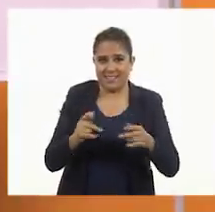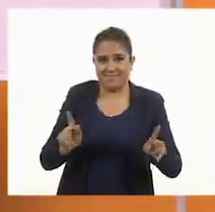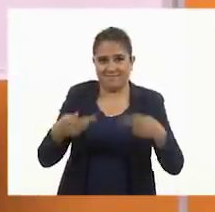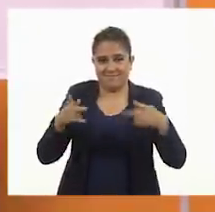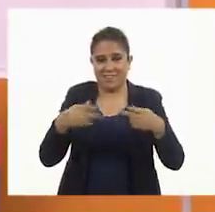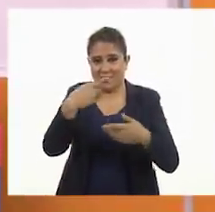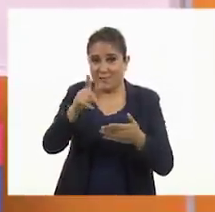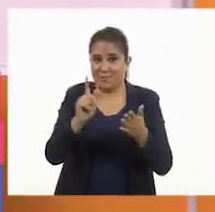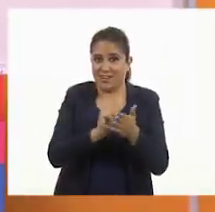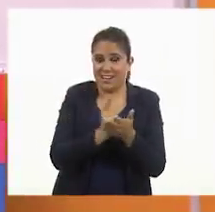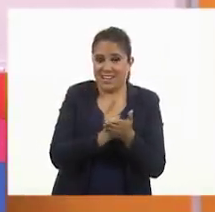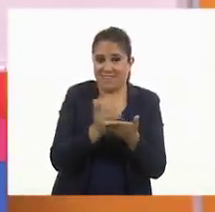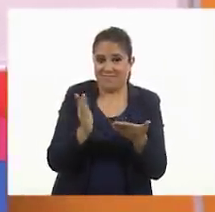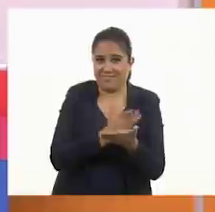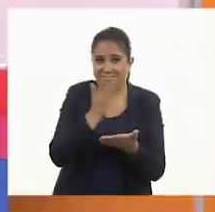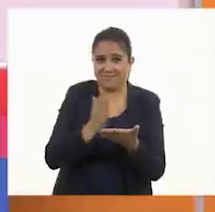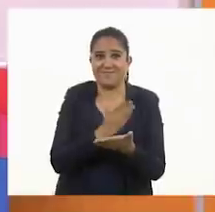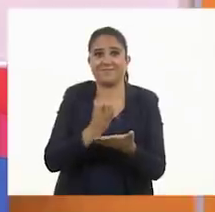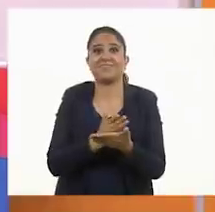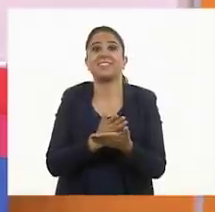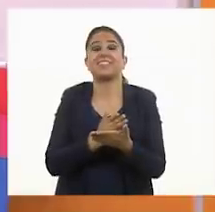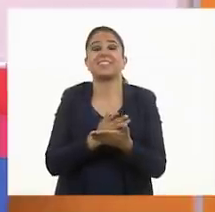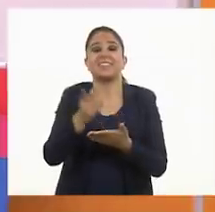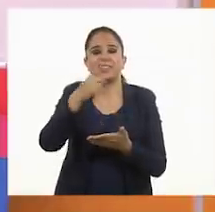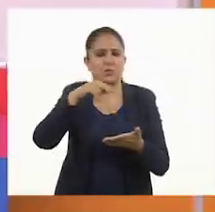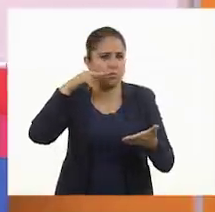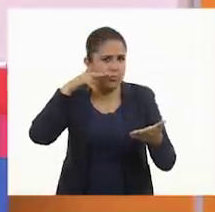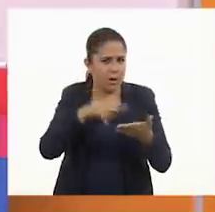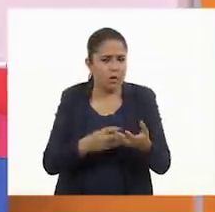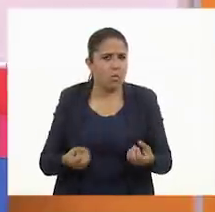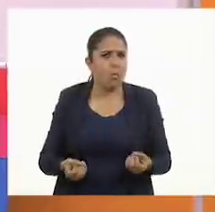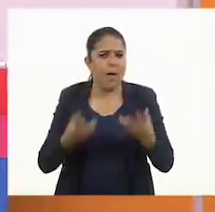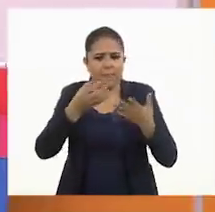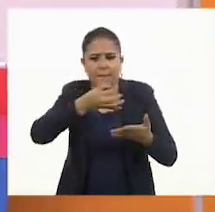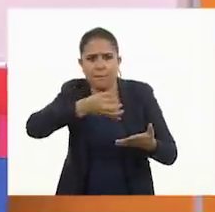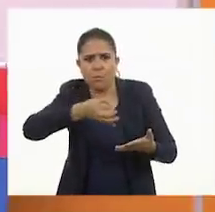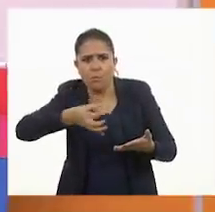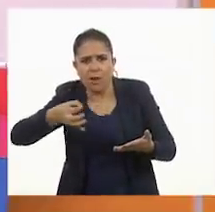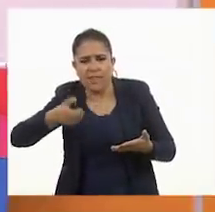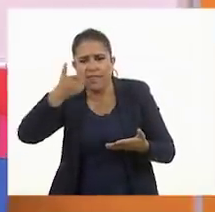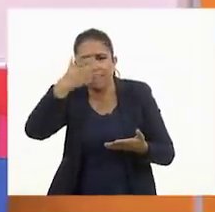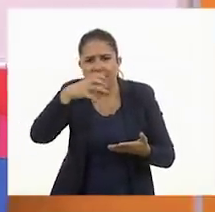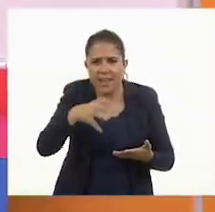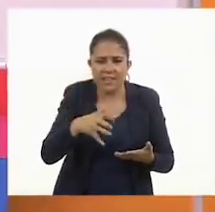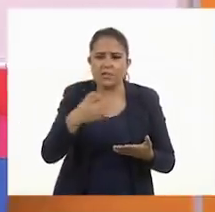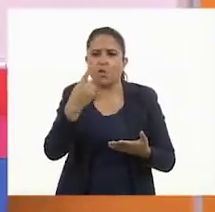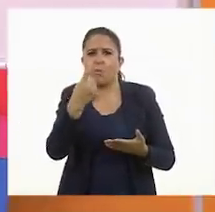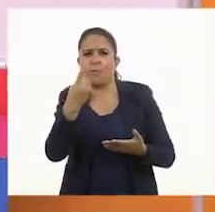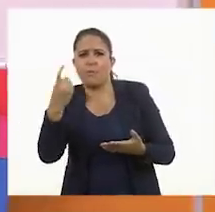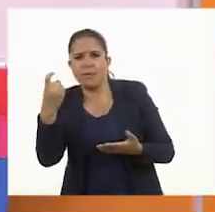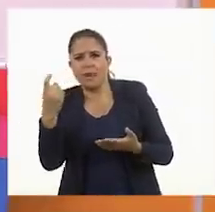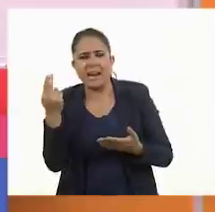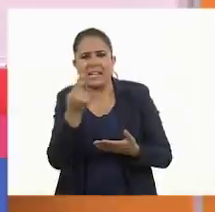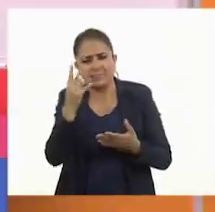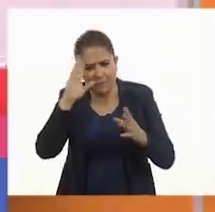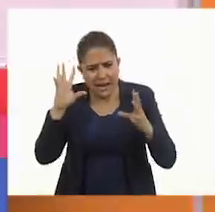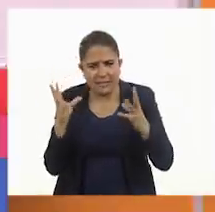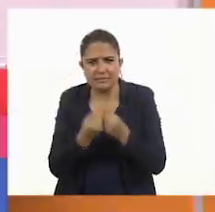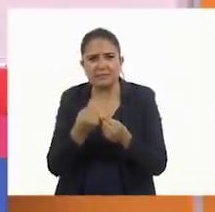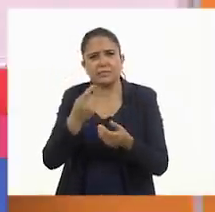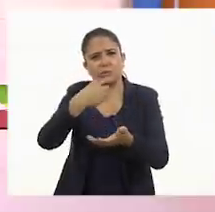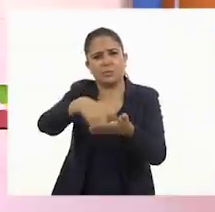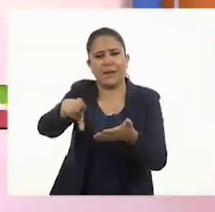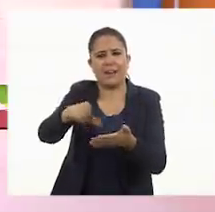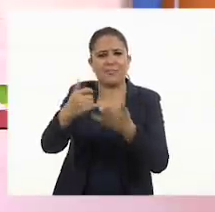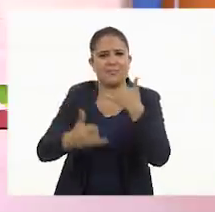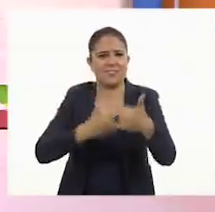tu página del libro. ¡Ay, donde tuvimos que ver cuántas monedas de diez y monedas de un peso necesitábamos para comprar cada